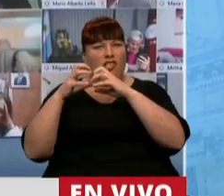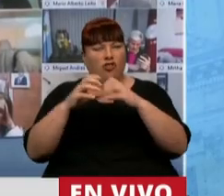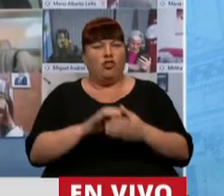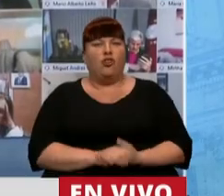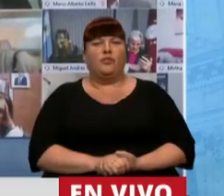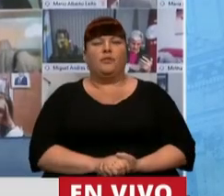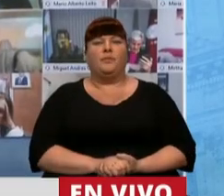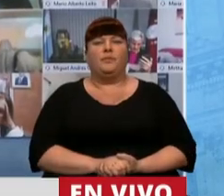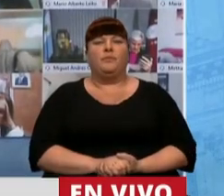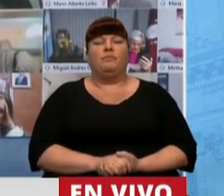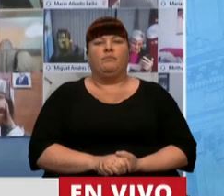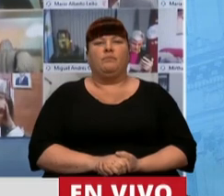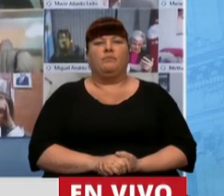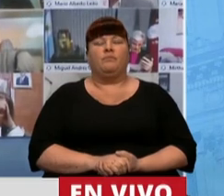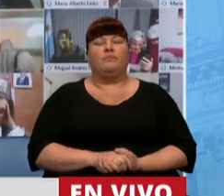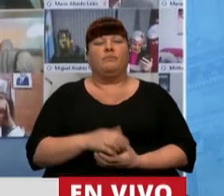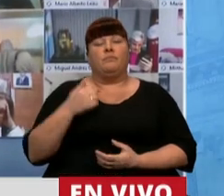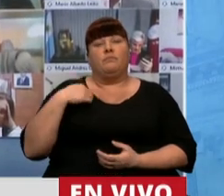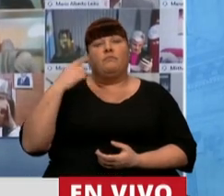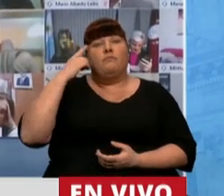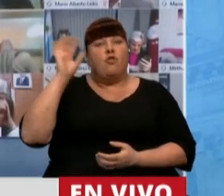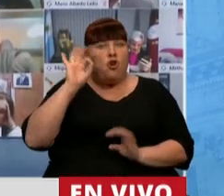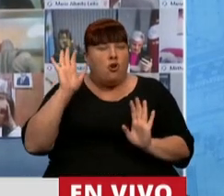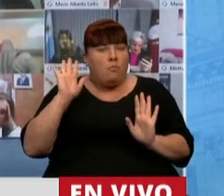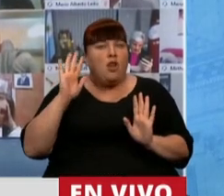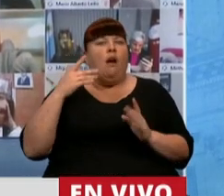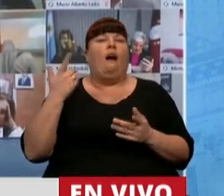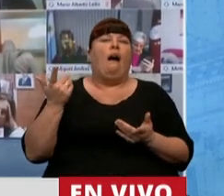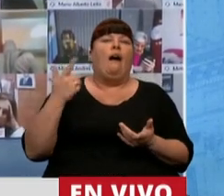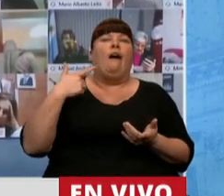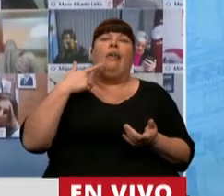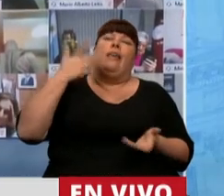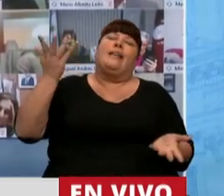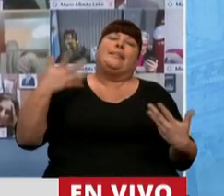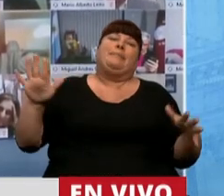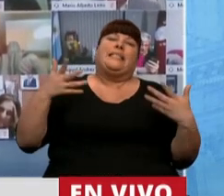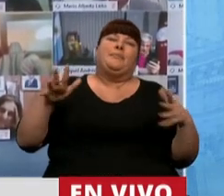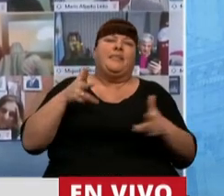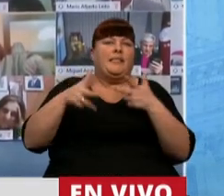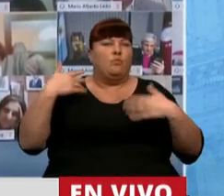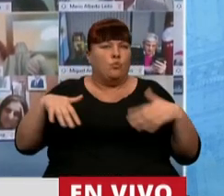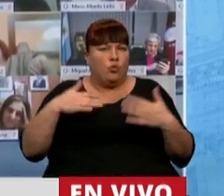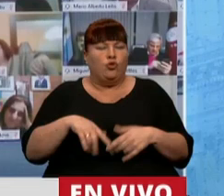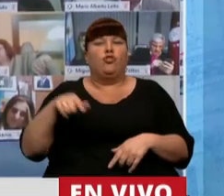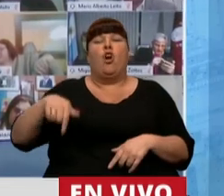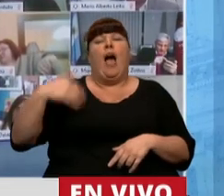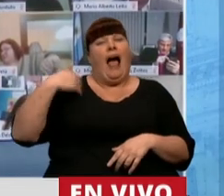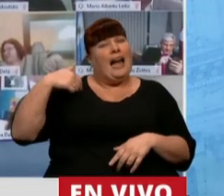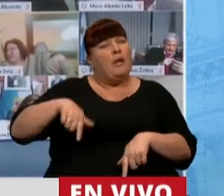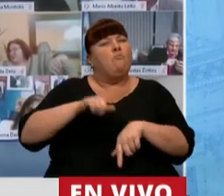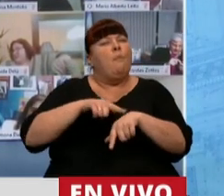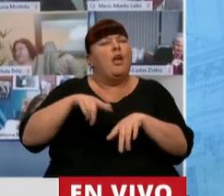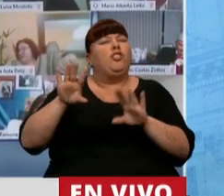que tiene desde un punto de vista mucho de que nos lamentemos. El país está viviendo